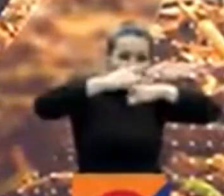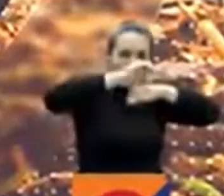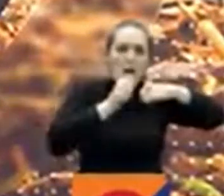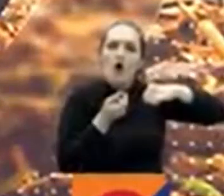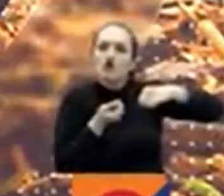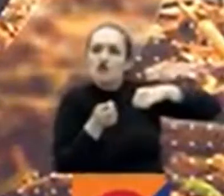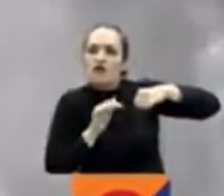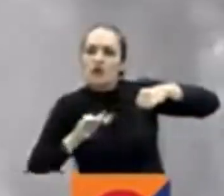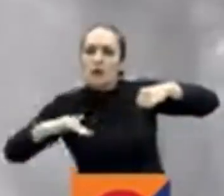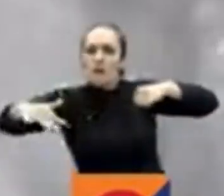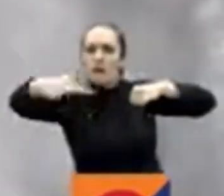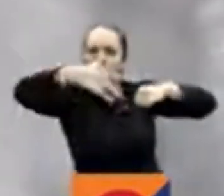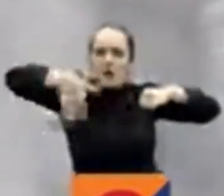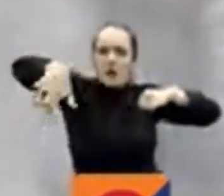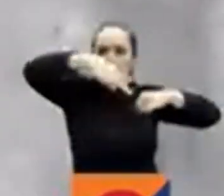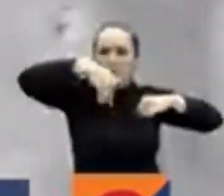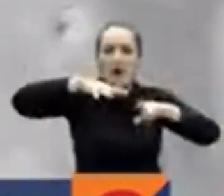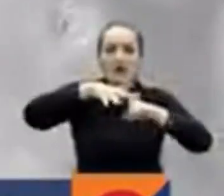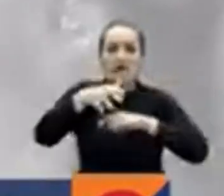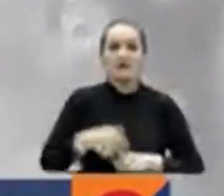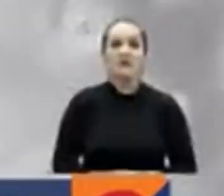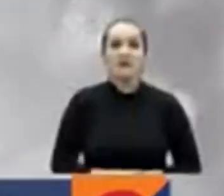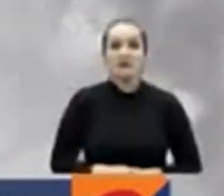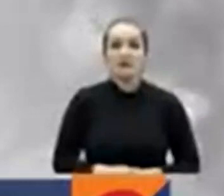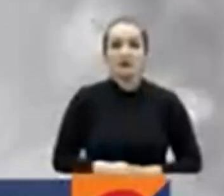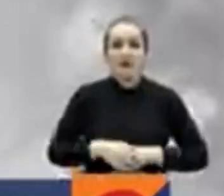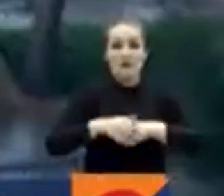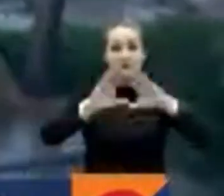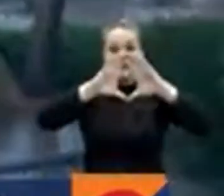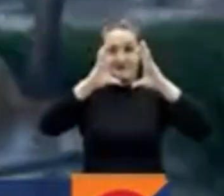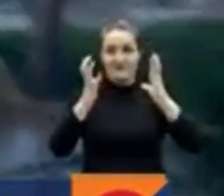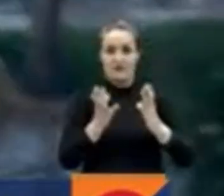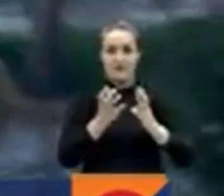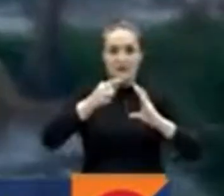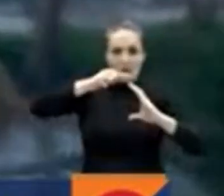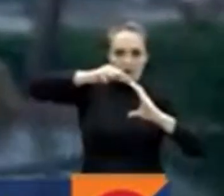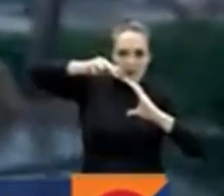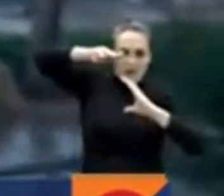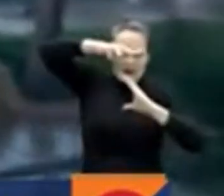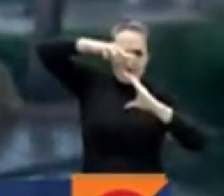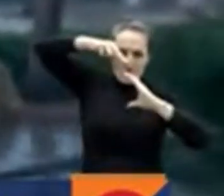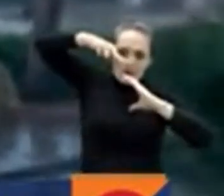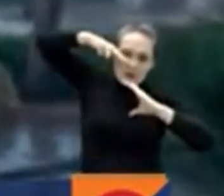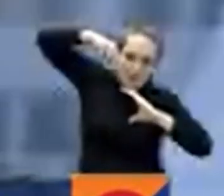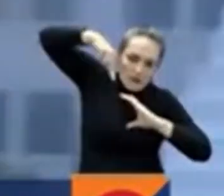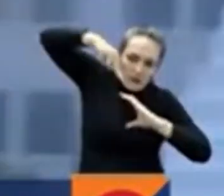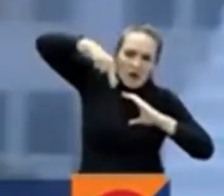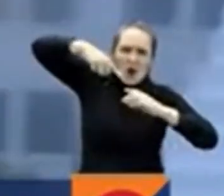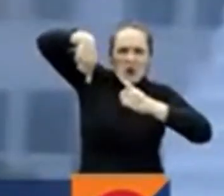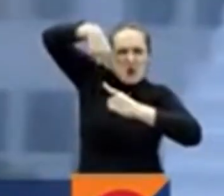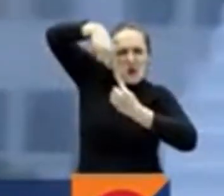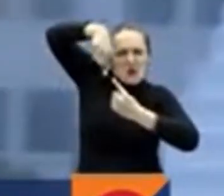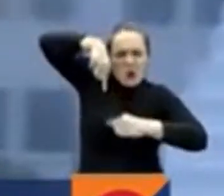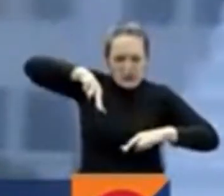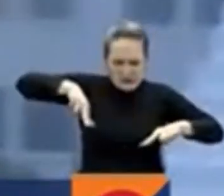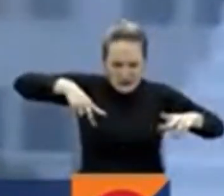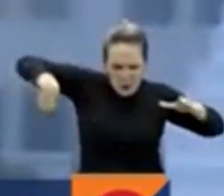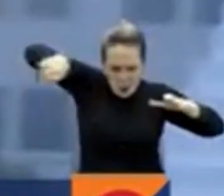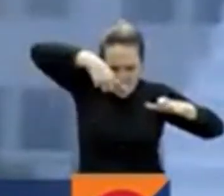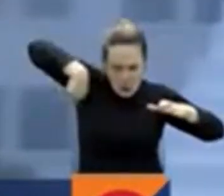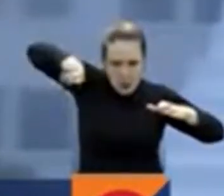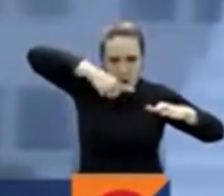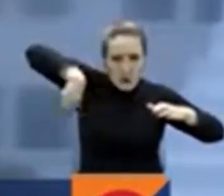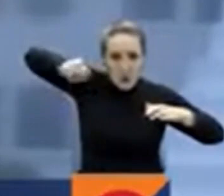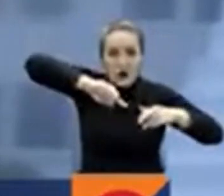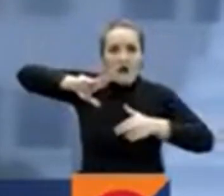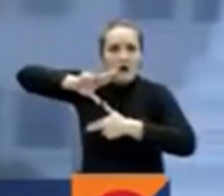región. Desde un satélite o un poco más cerca la rudeza de Fiona es innegable. El paso que este huracán se